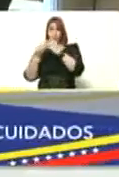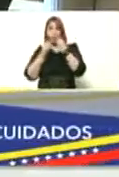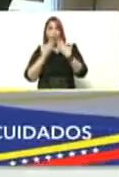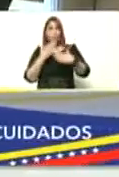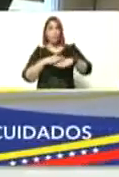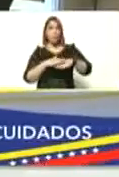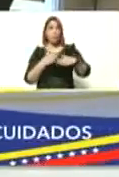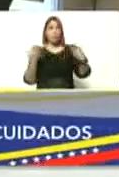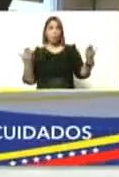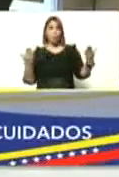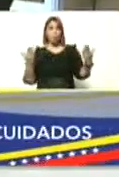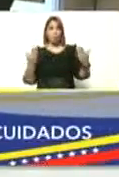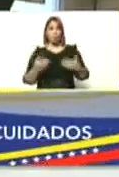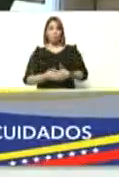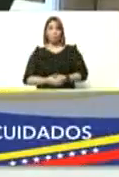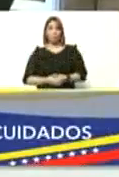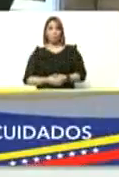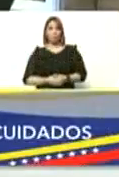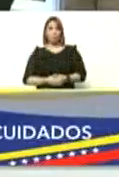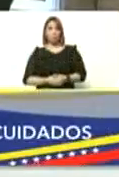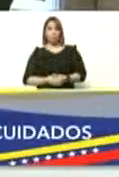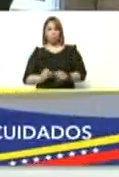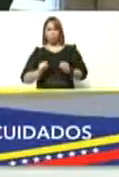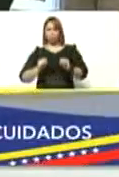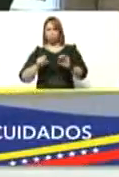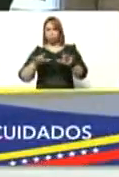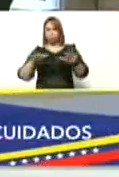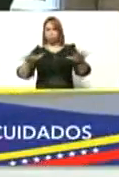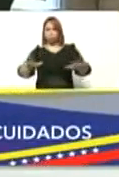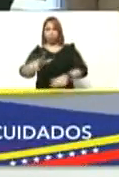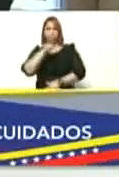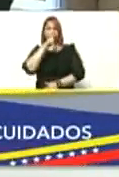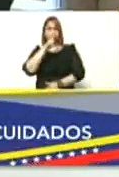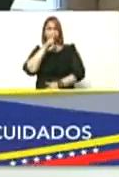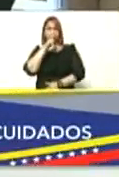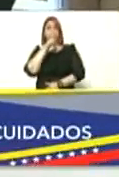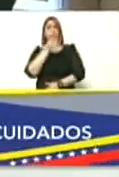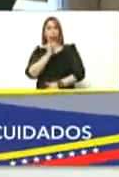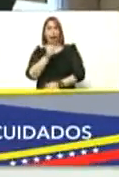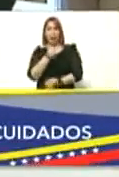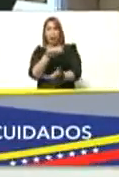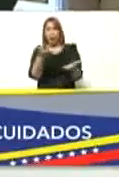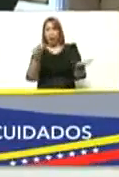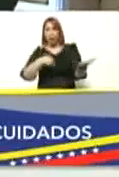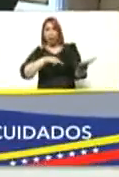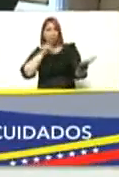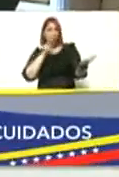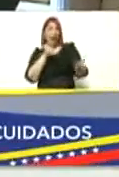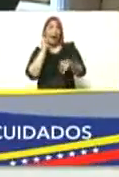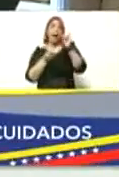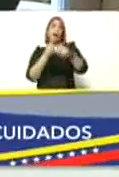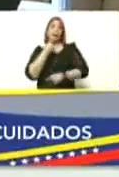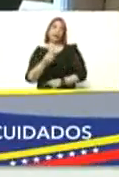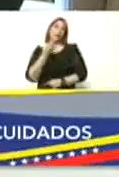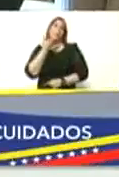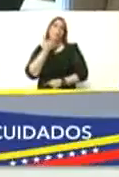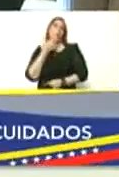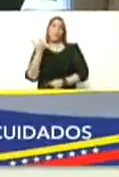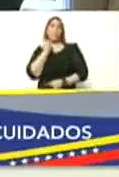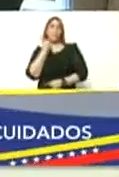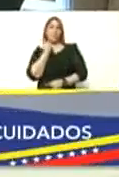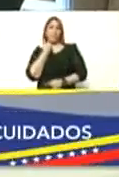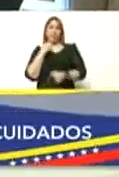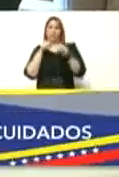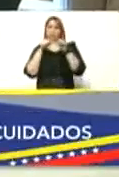esta pandemia ha llegado y está presente algunos dicen que la pandemia llegó para